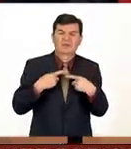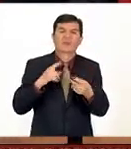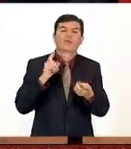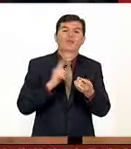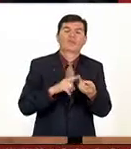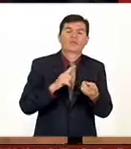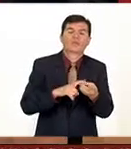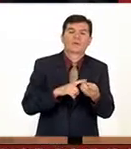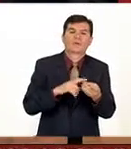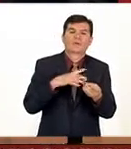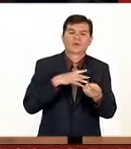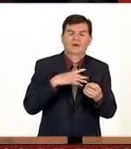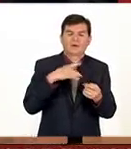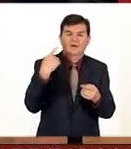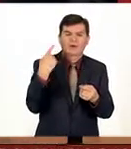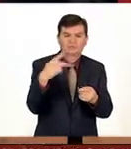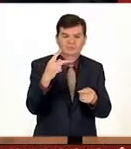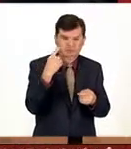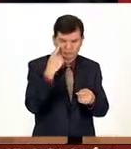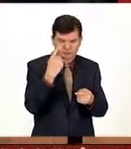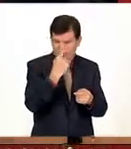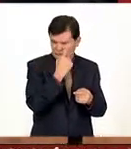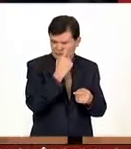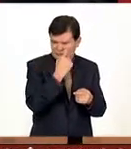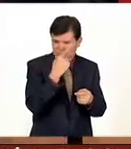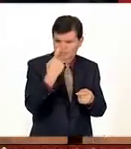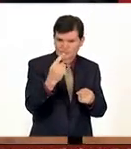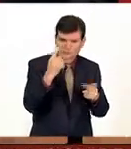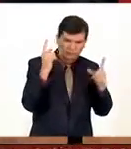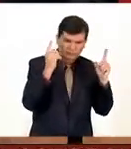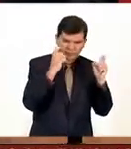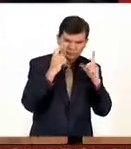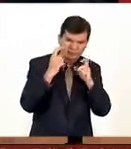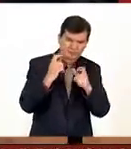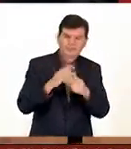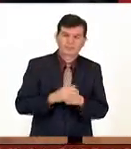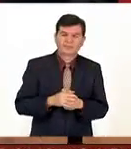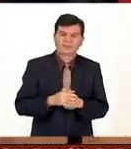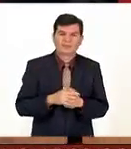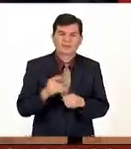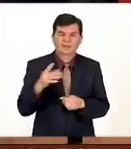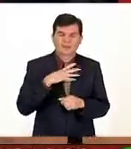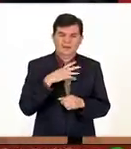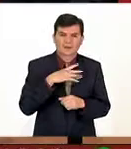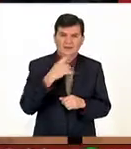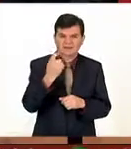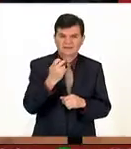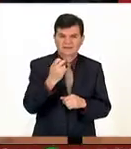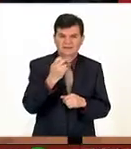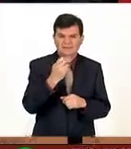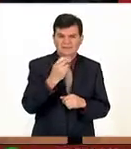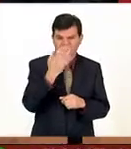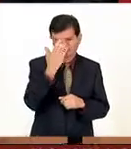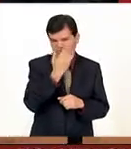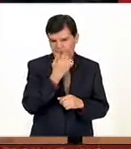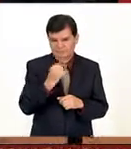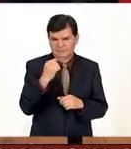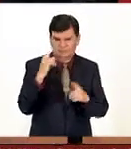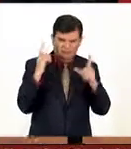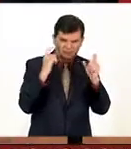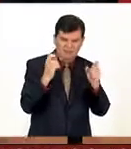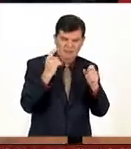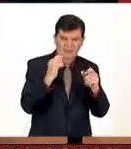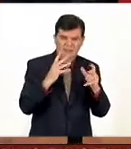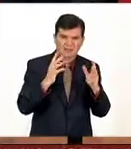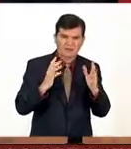está el ojo del fotógrafo que tiene esa facultad de retratar algo que va a